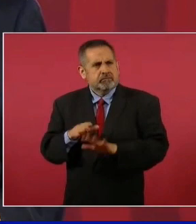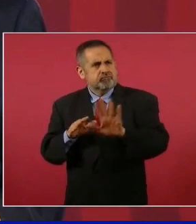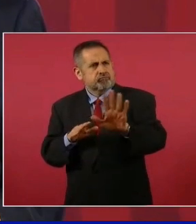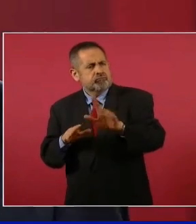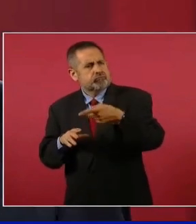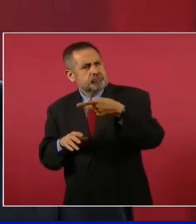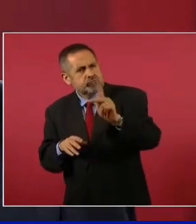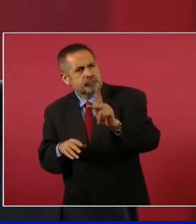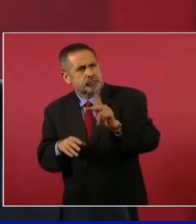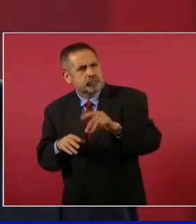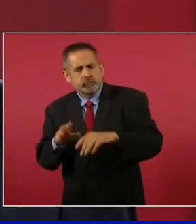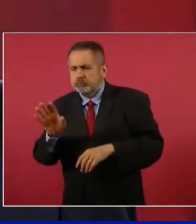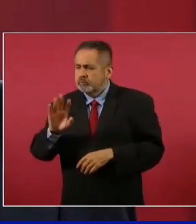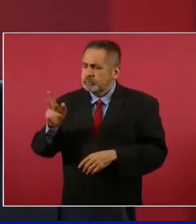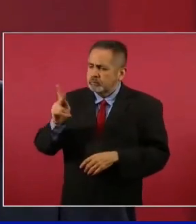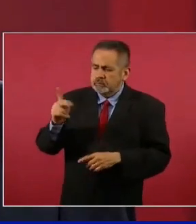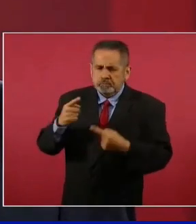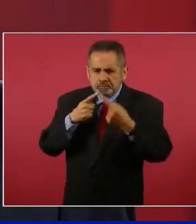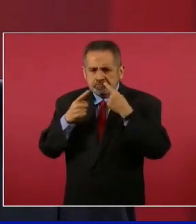No,